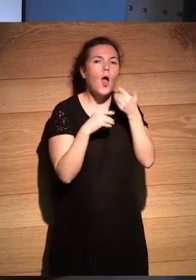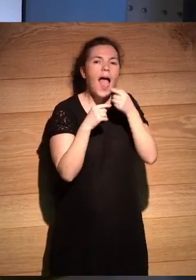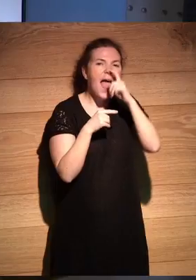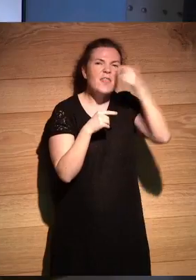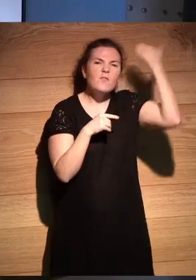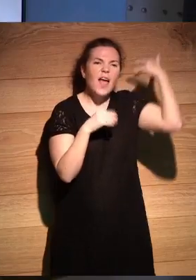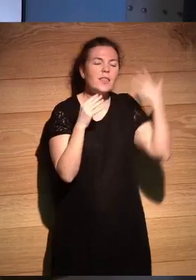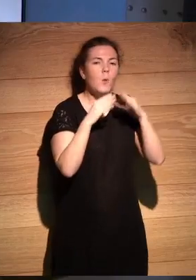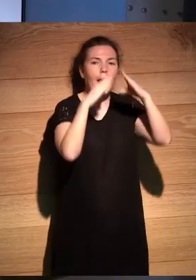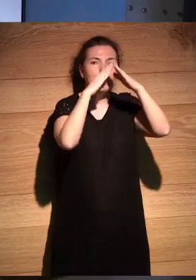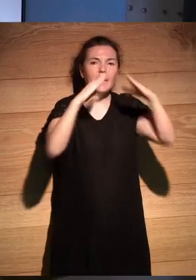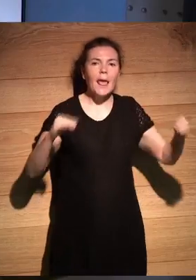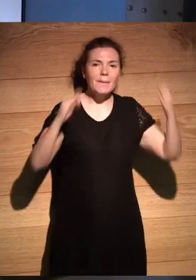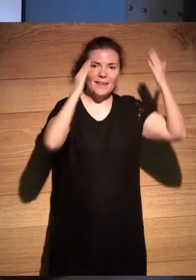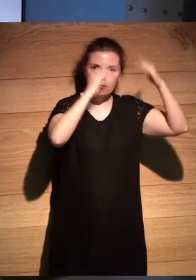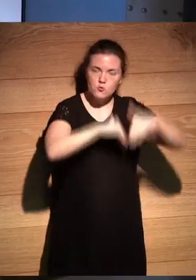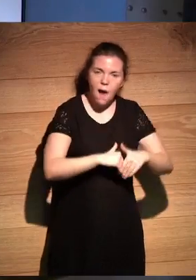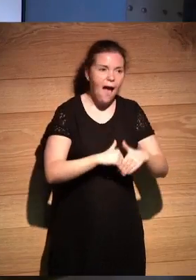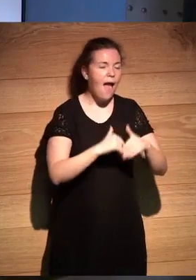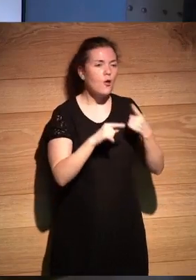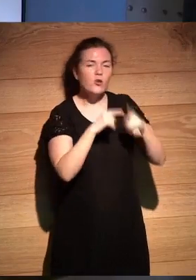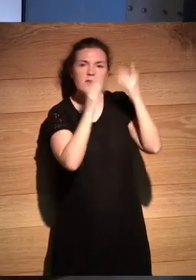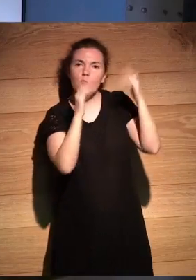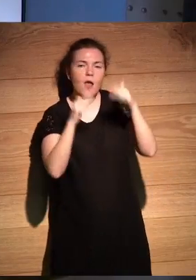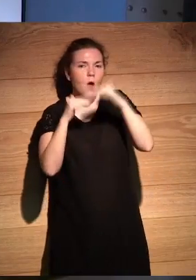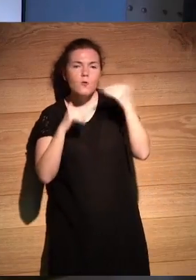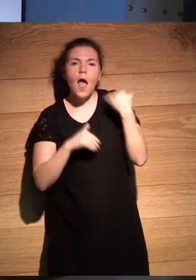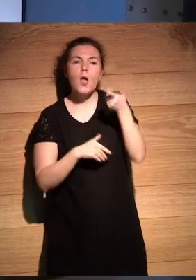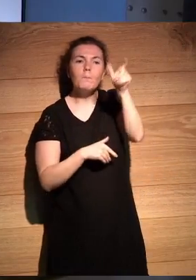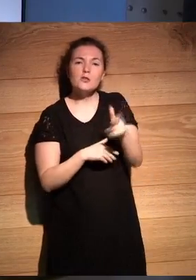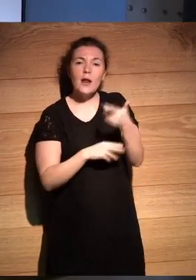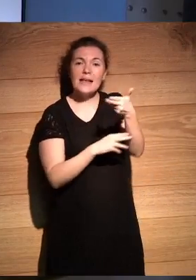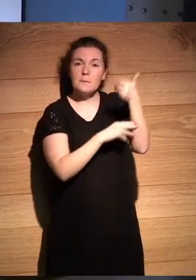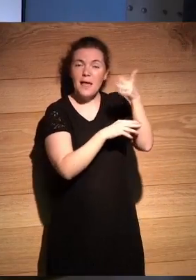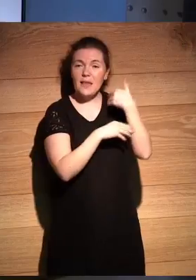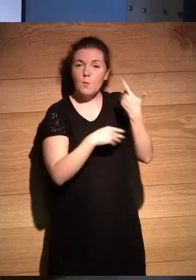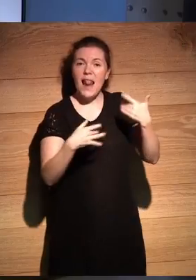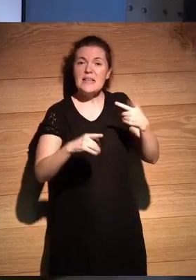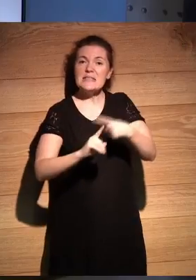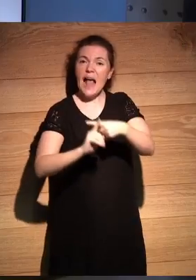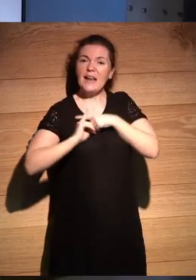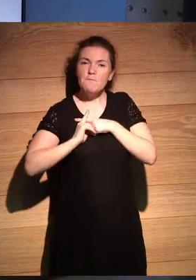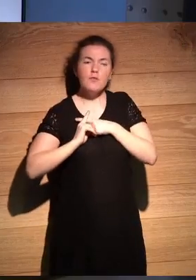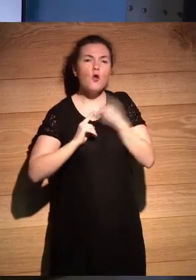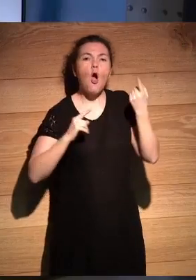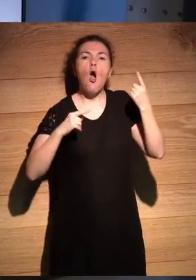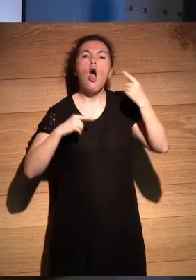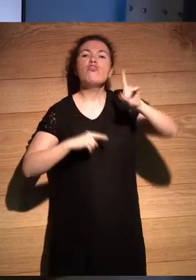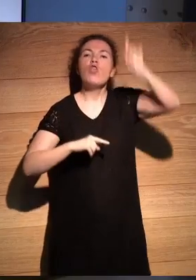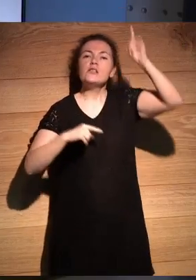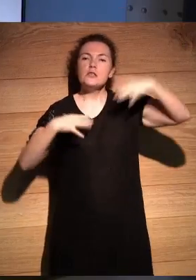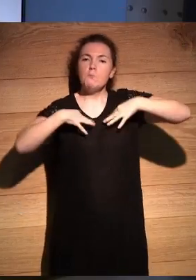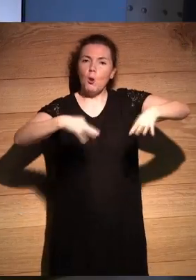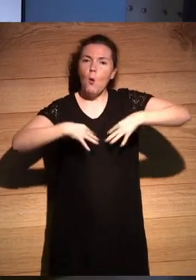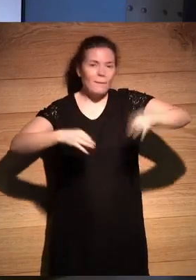no teníamos sacrificios humanos no teníamos dioses enflumados era todo muy pobre lo último que llegaban